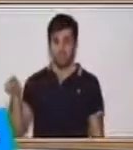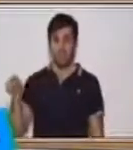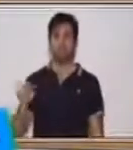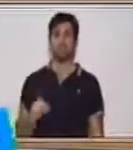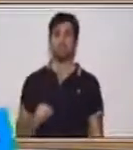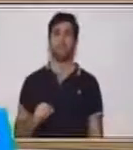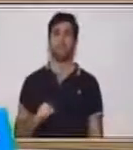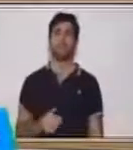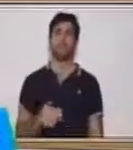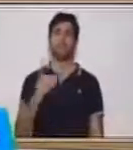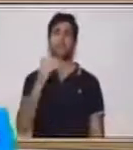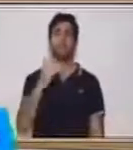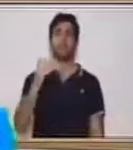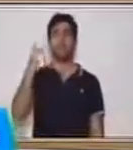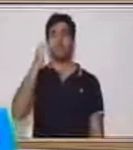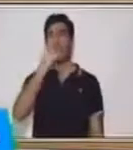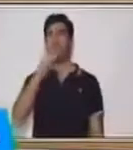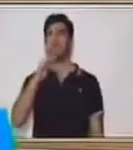cien.